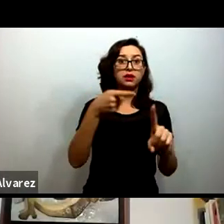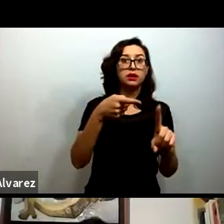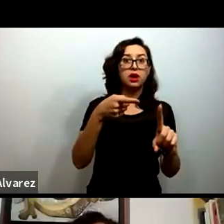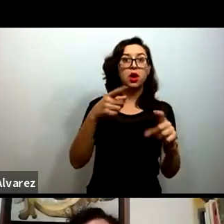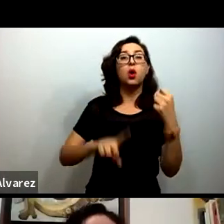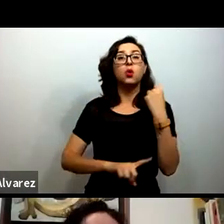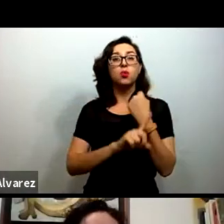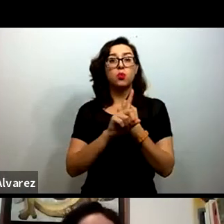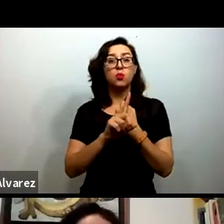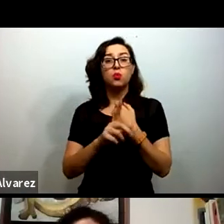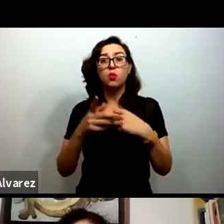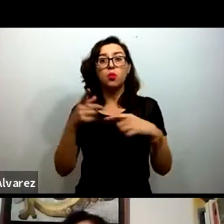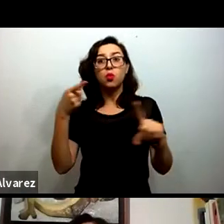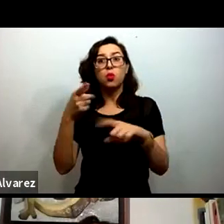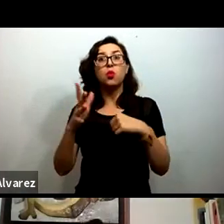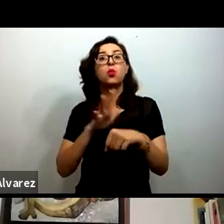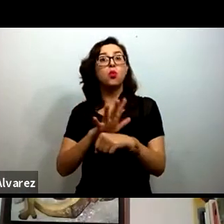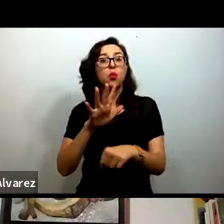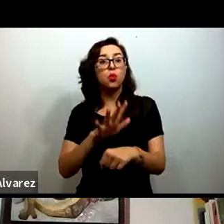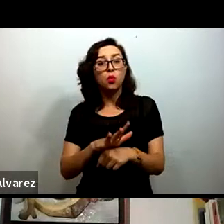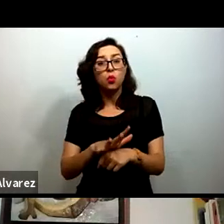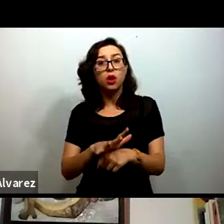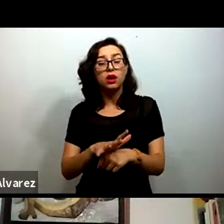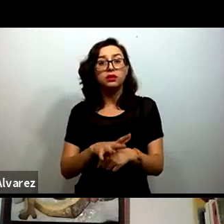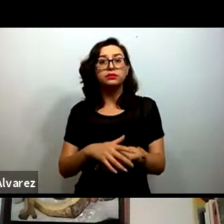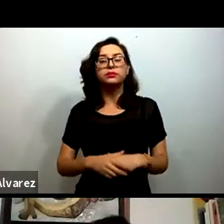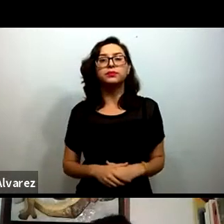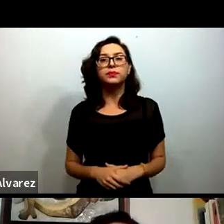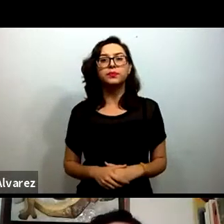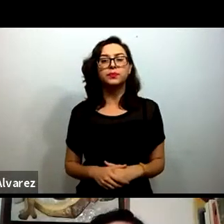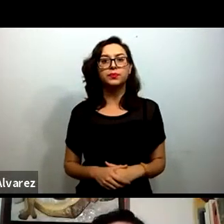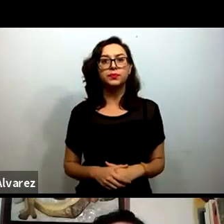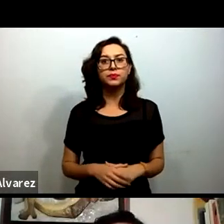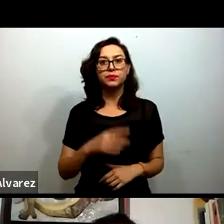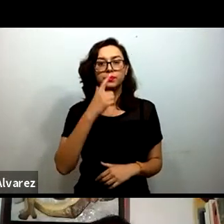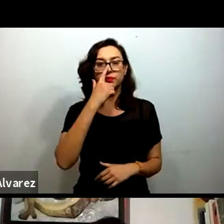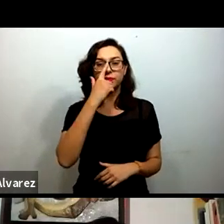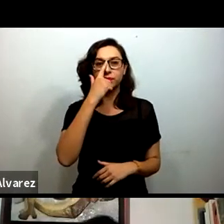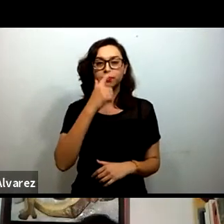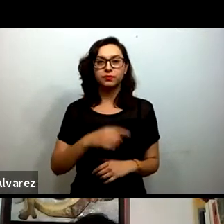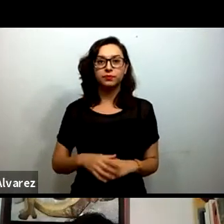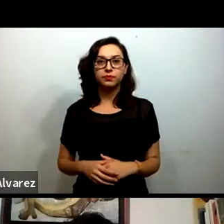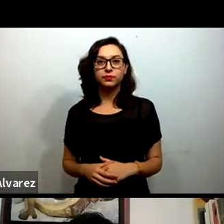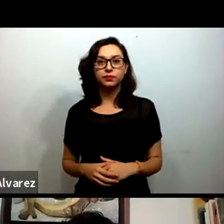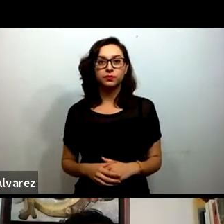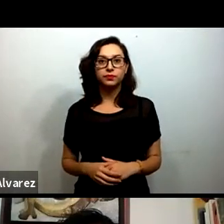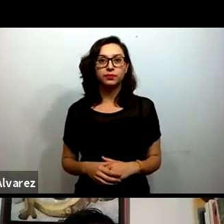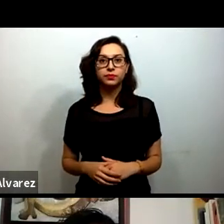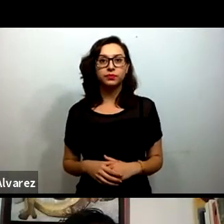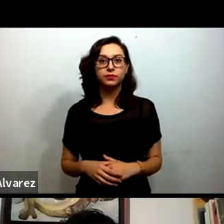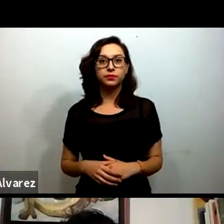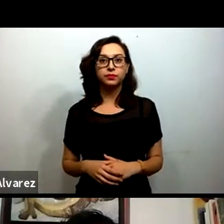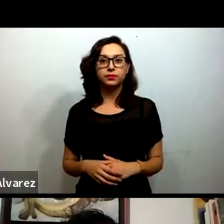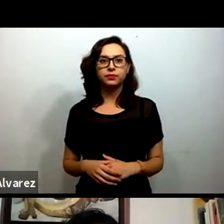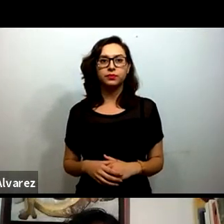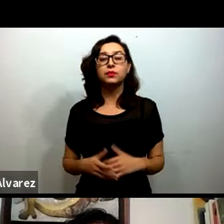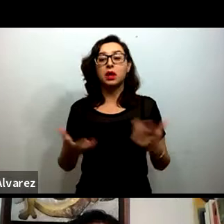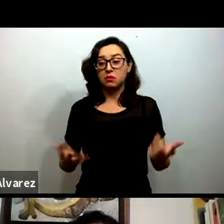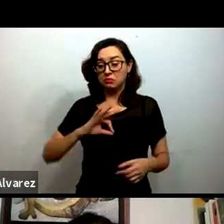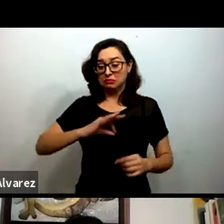la recuperación de las alianzas entre el Estado y distintos actores para poder hacer frente a los desafíos del COVID.